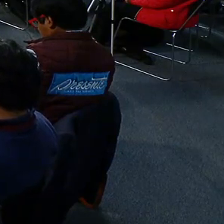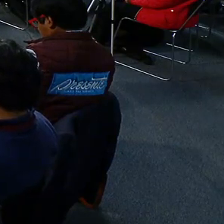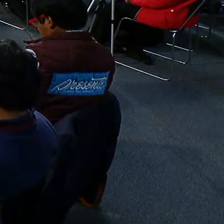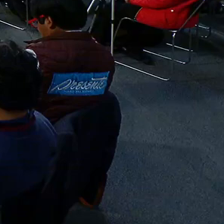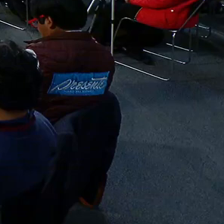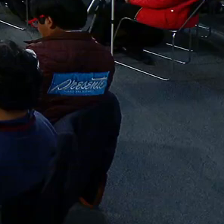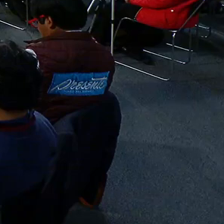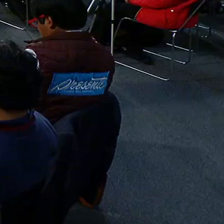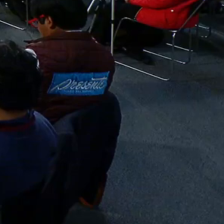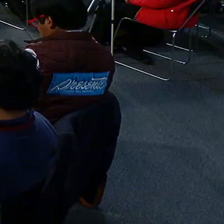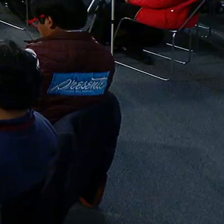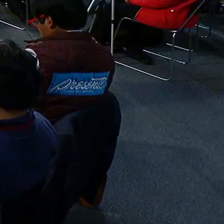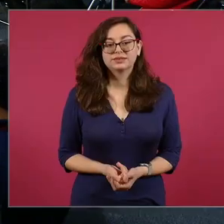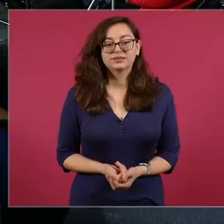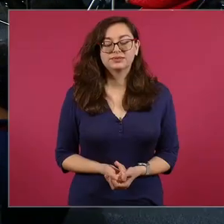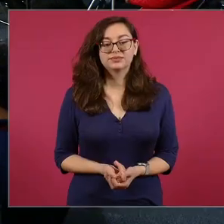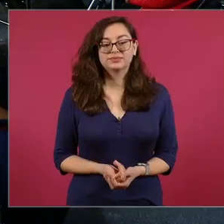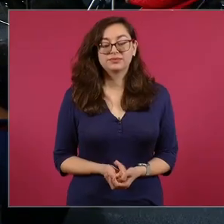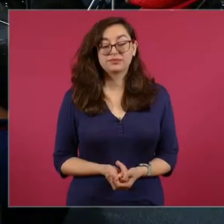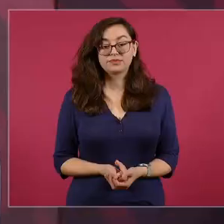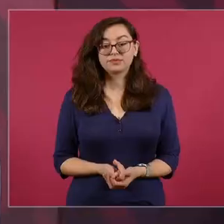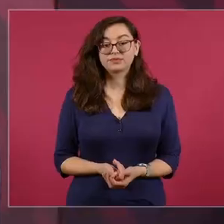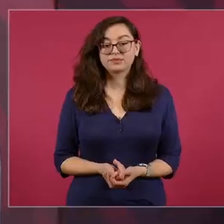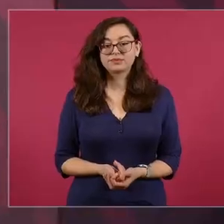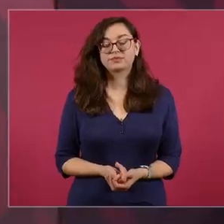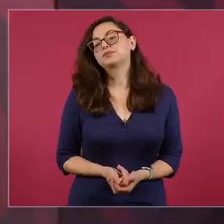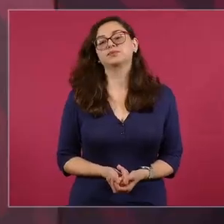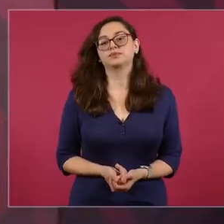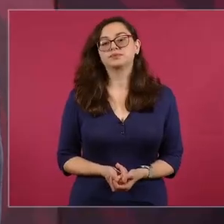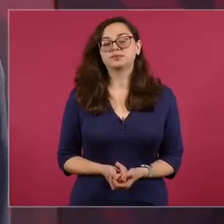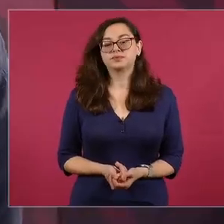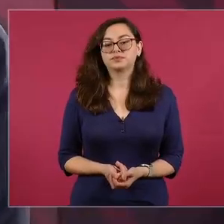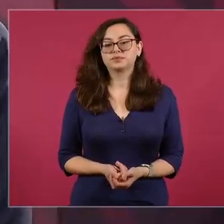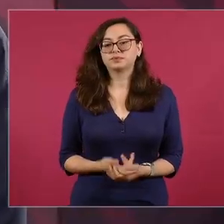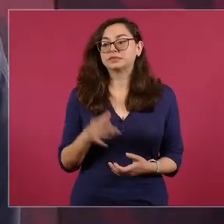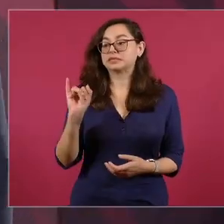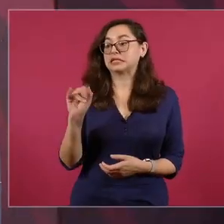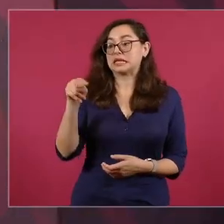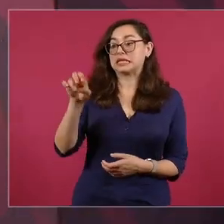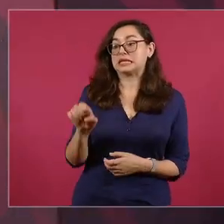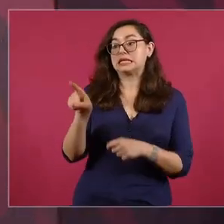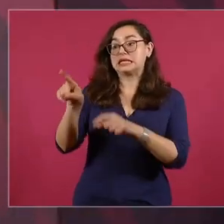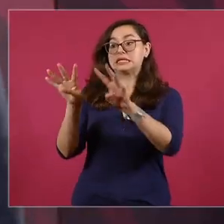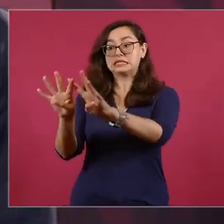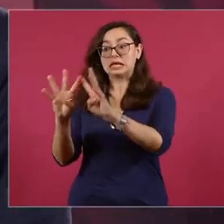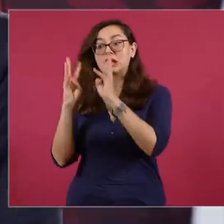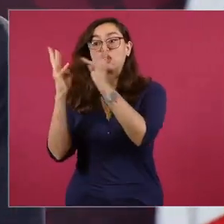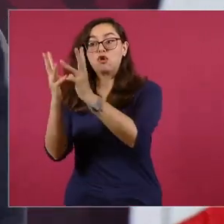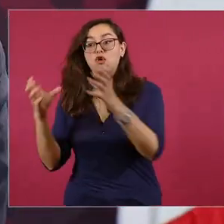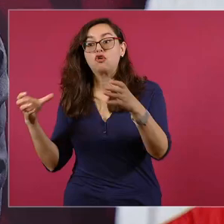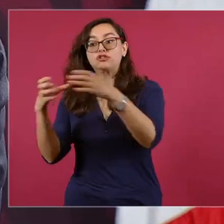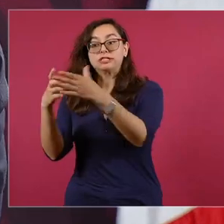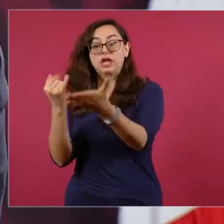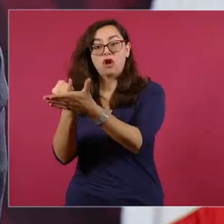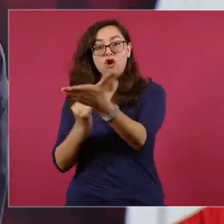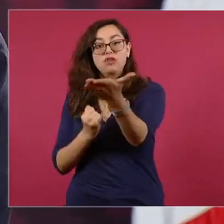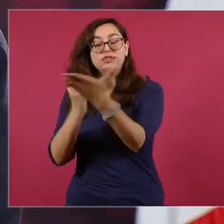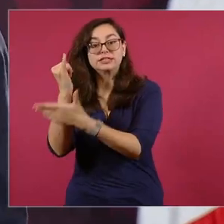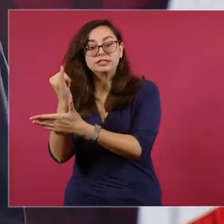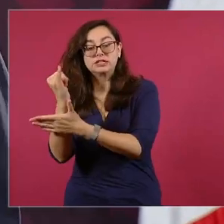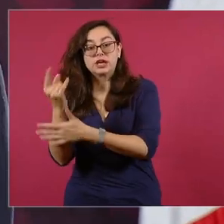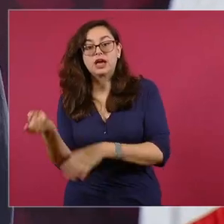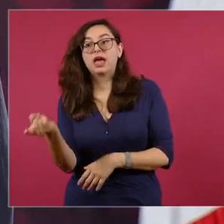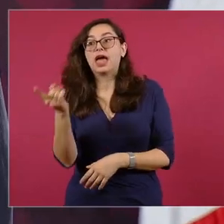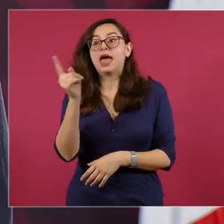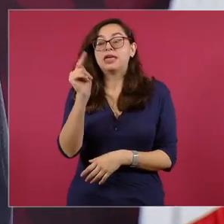del INE y a lo que podría resolver el Tribunal Electoral. legal.